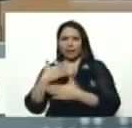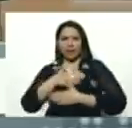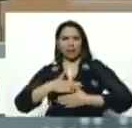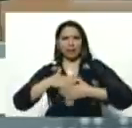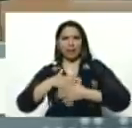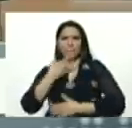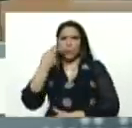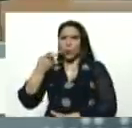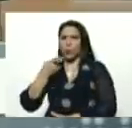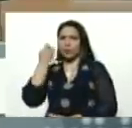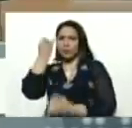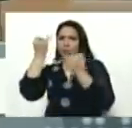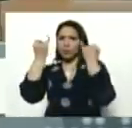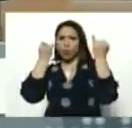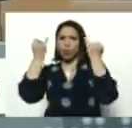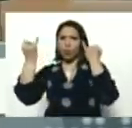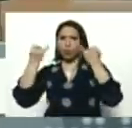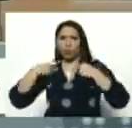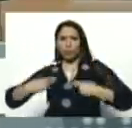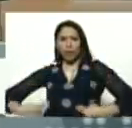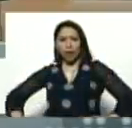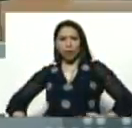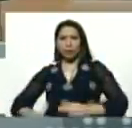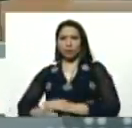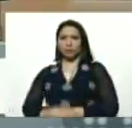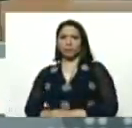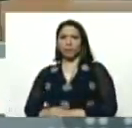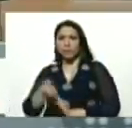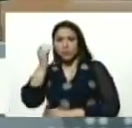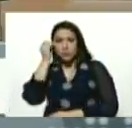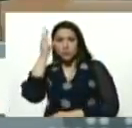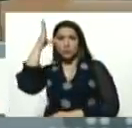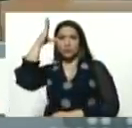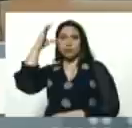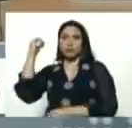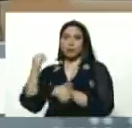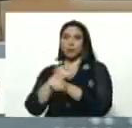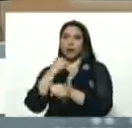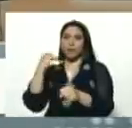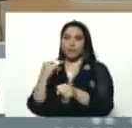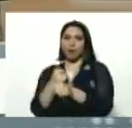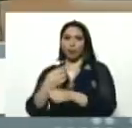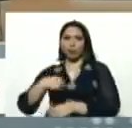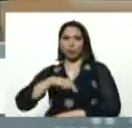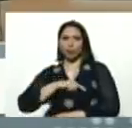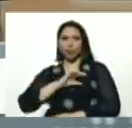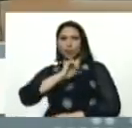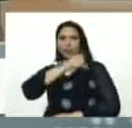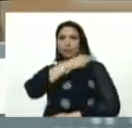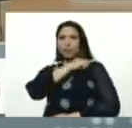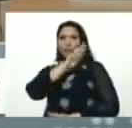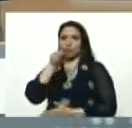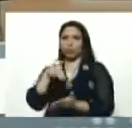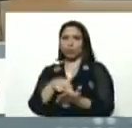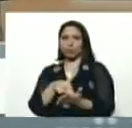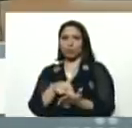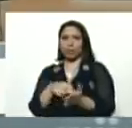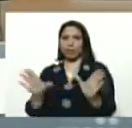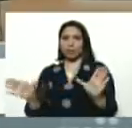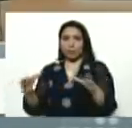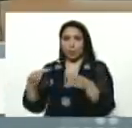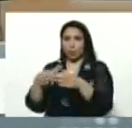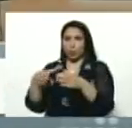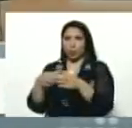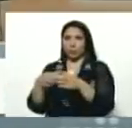ideológica, humana, de la capacidad, trabajo, de nuestra dirección nacional, que reúna,